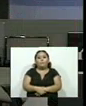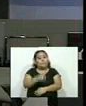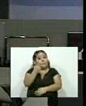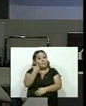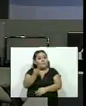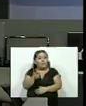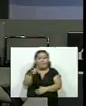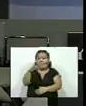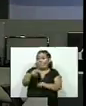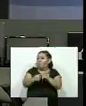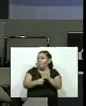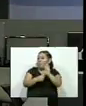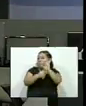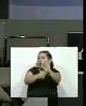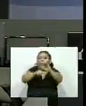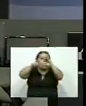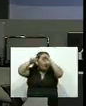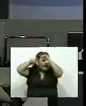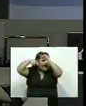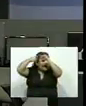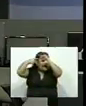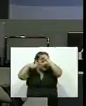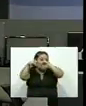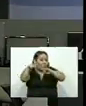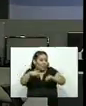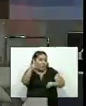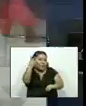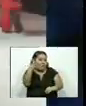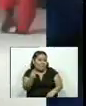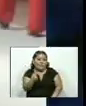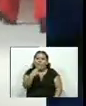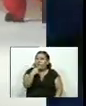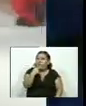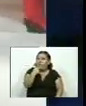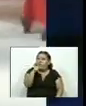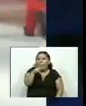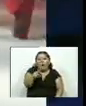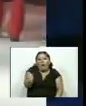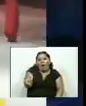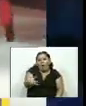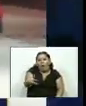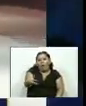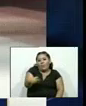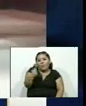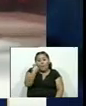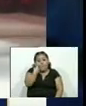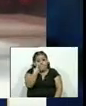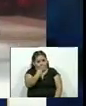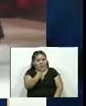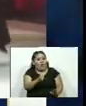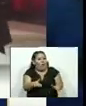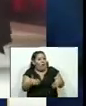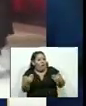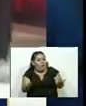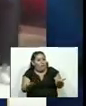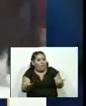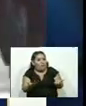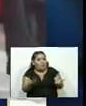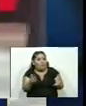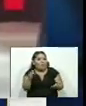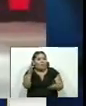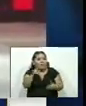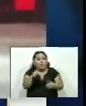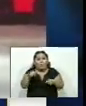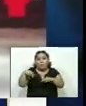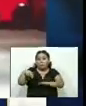queremos mostrarle el video curioso de este viernes y es un gato que se lleva el protagonismo en